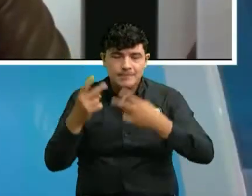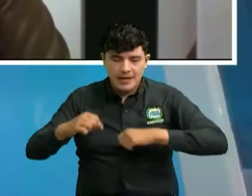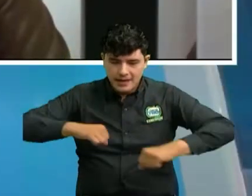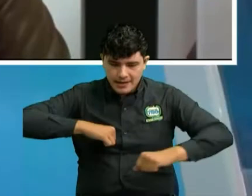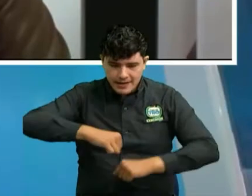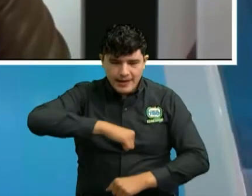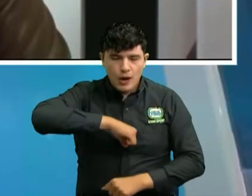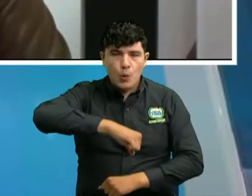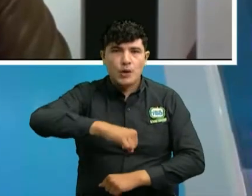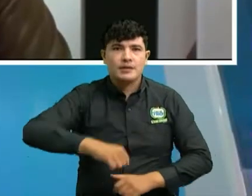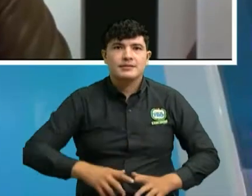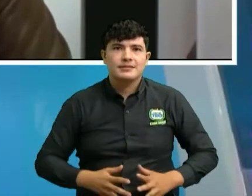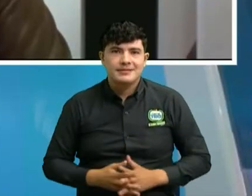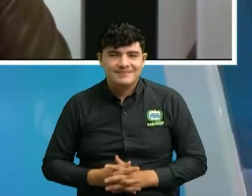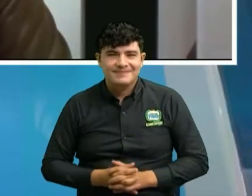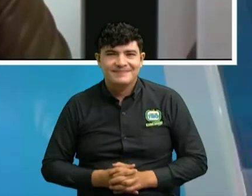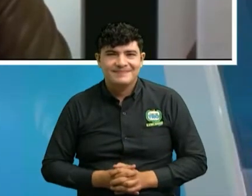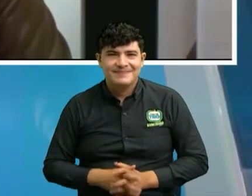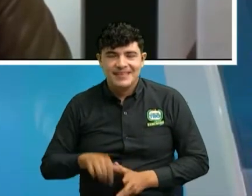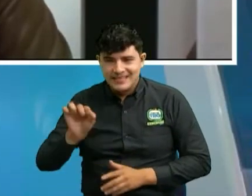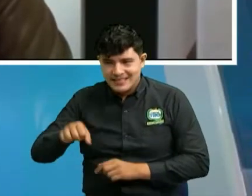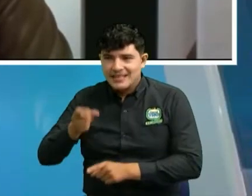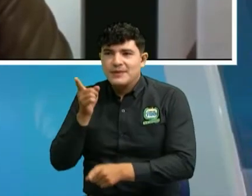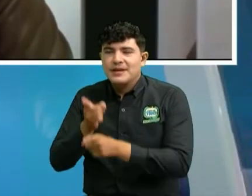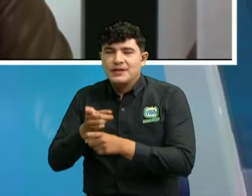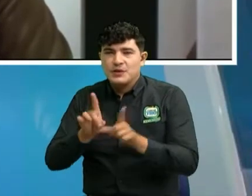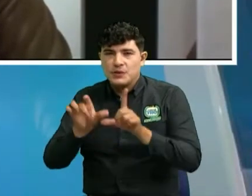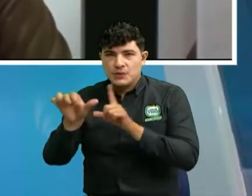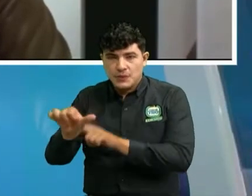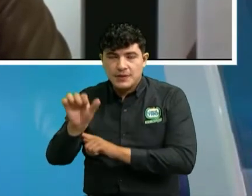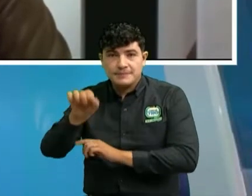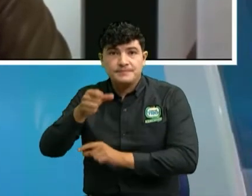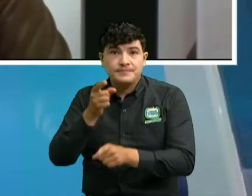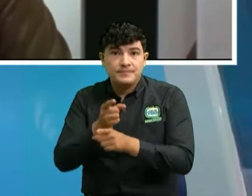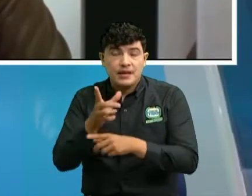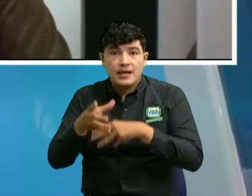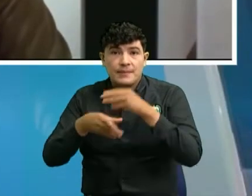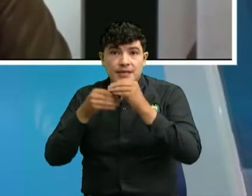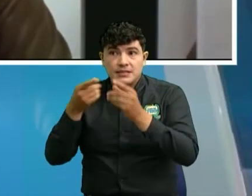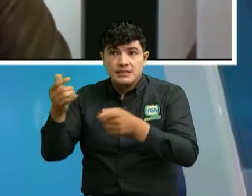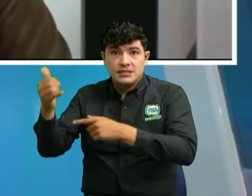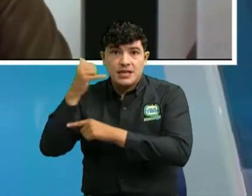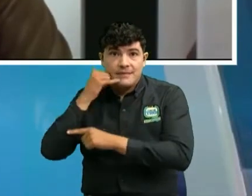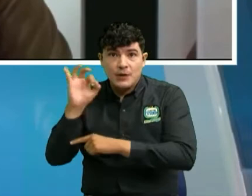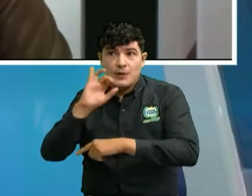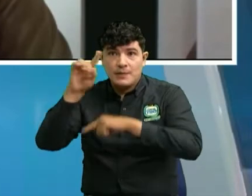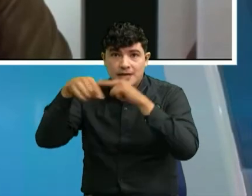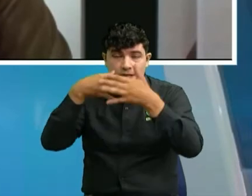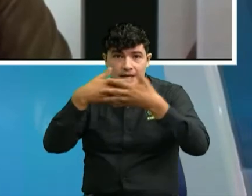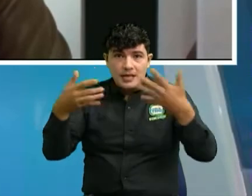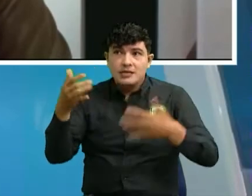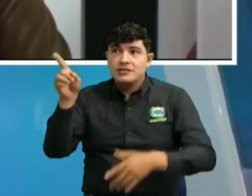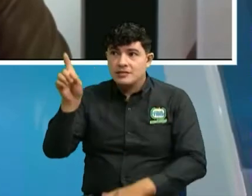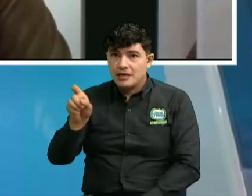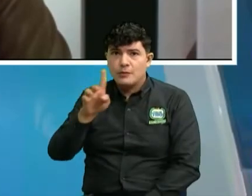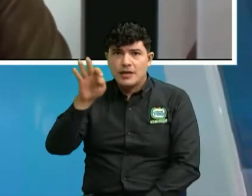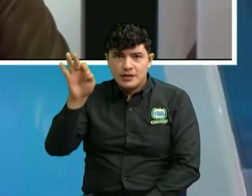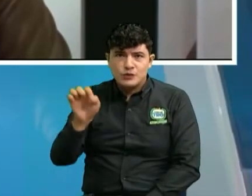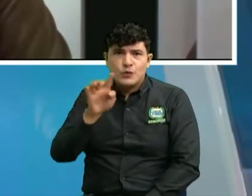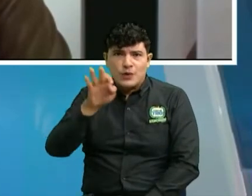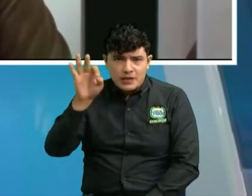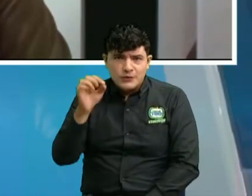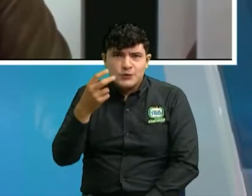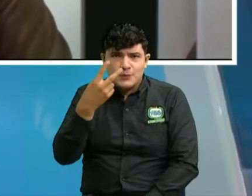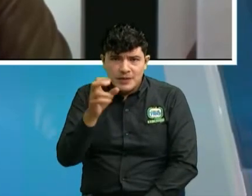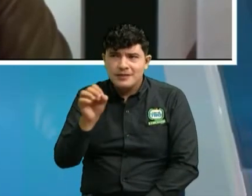actúe en derecho Lenny también nos escriben y nos llaman a través del 648 4820 hola feliz